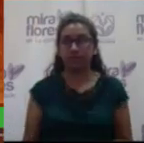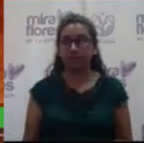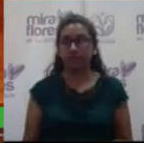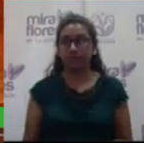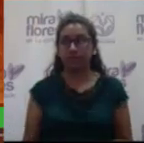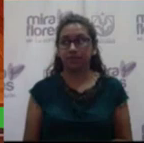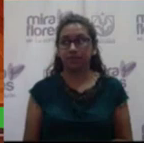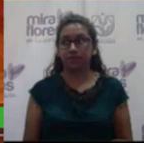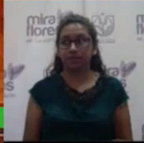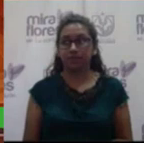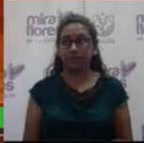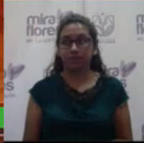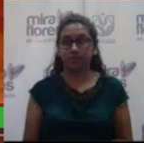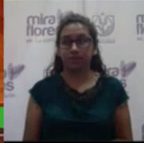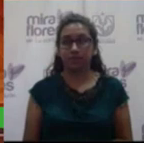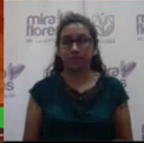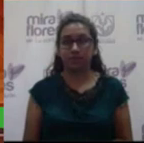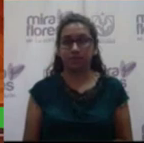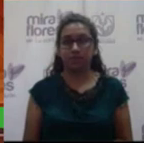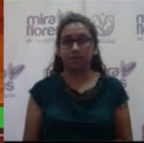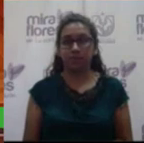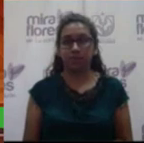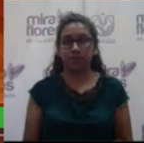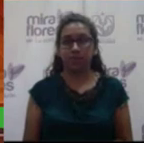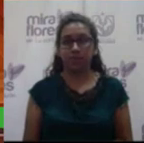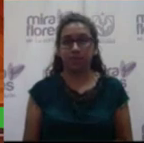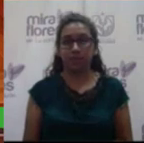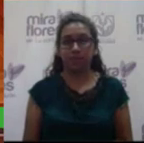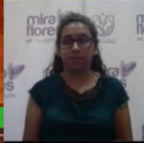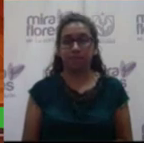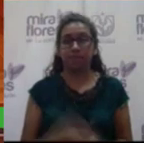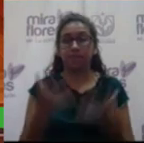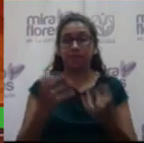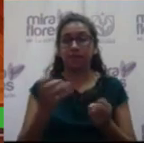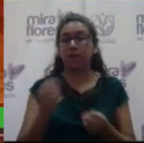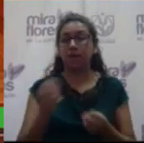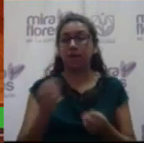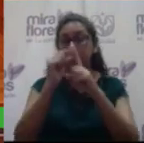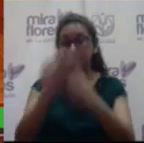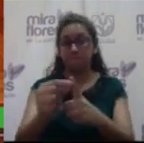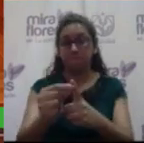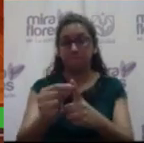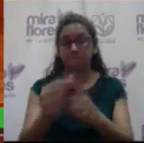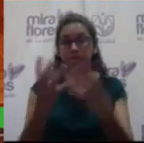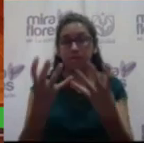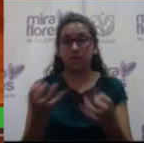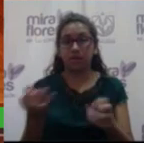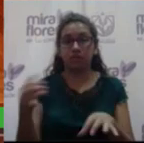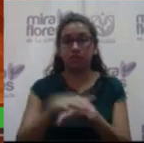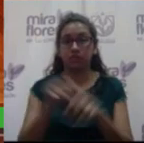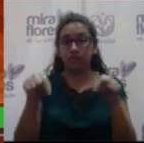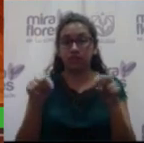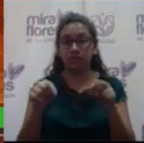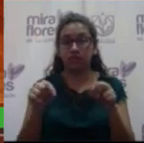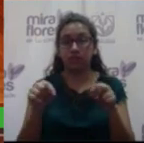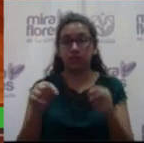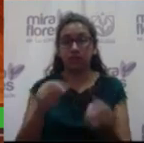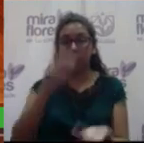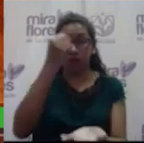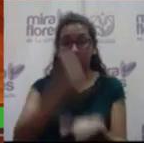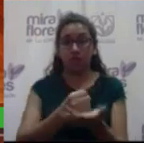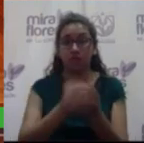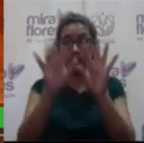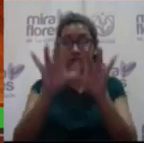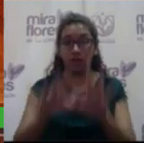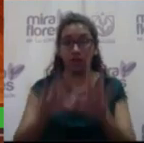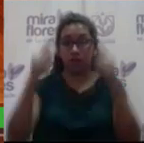ofrezco el uso de la palabra, si alguien quisiera mencionar algo con relación a esta aprobación del